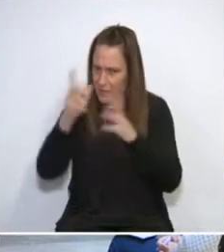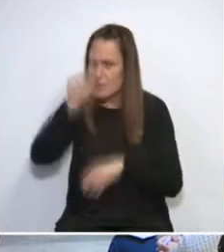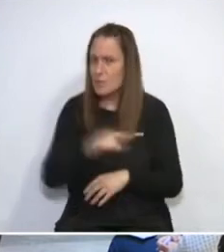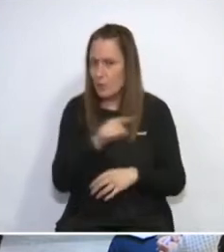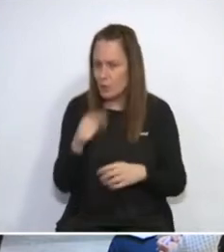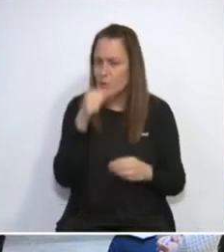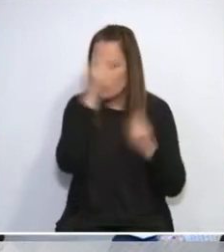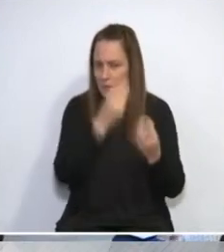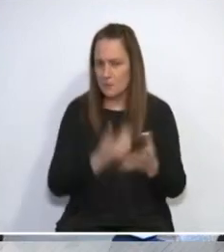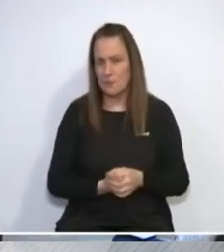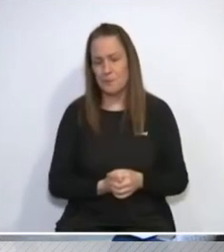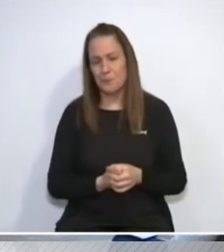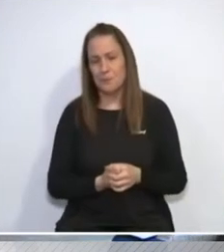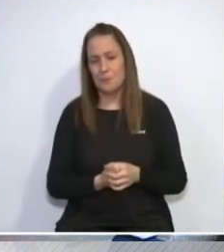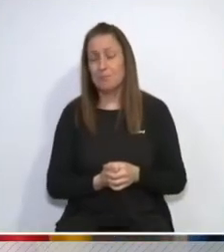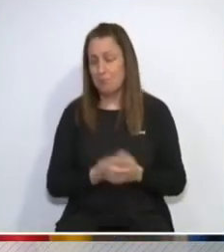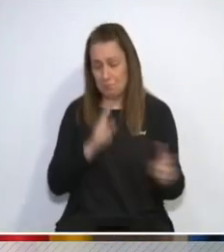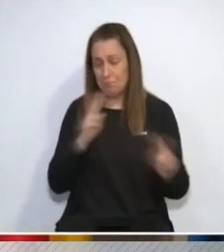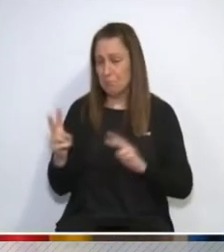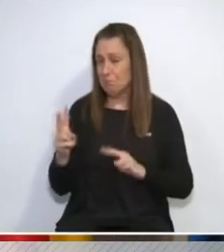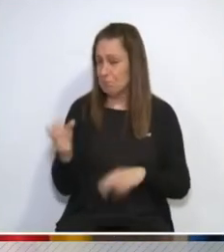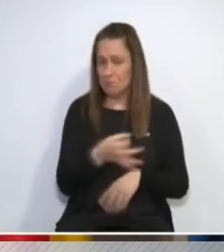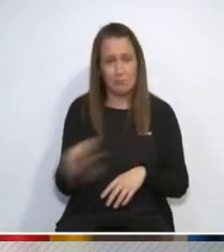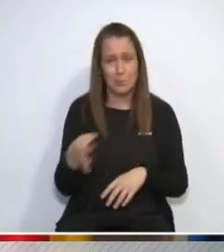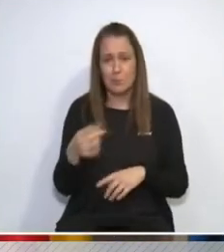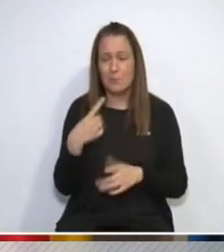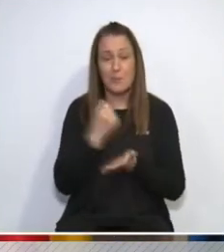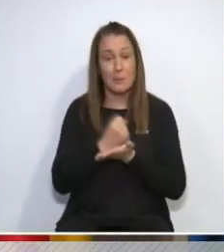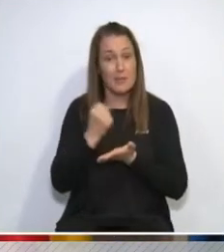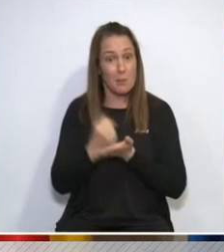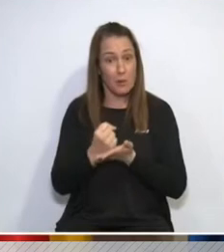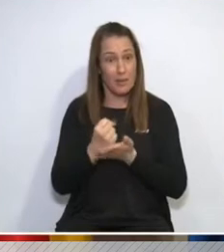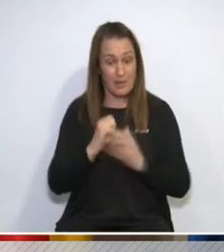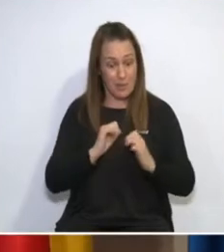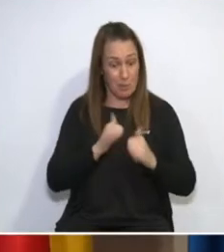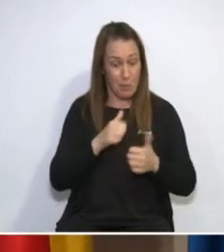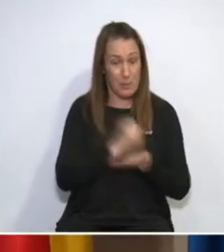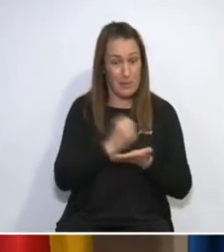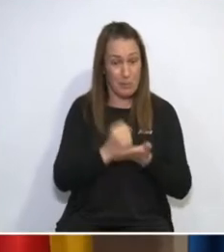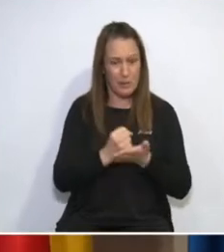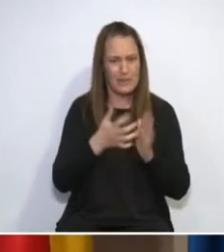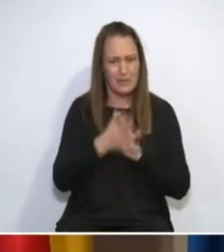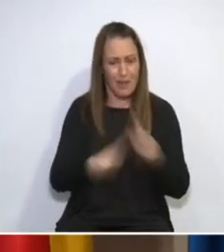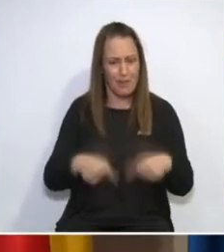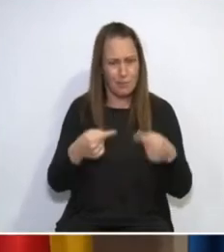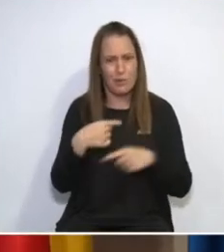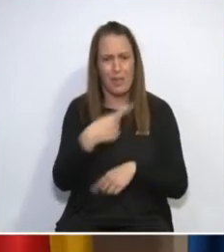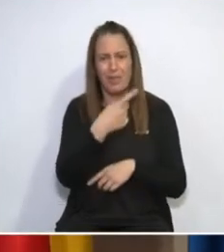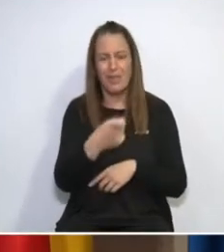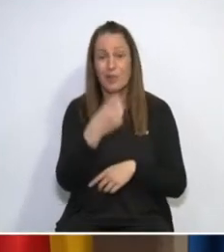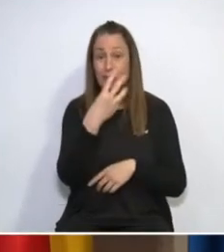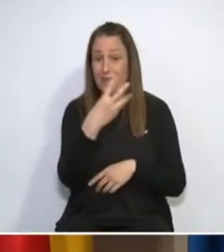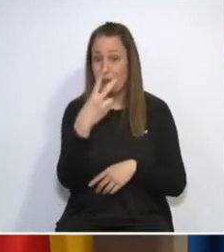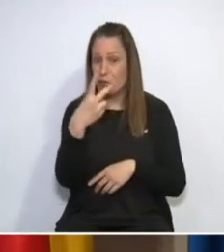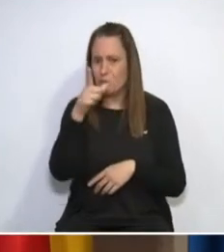Por supuesto, el pasaporte, de momento, desde la aplicación del pasaporte, hay 132.000 personas que habían